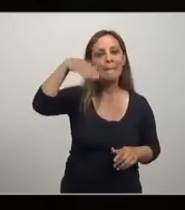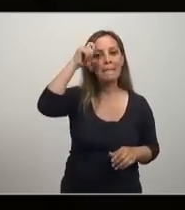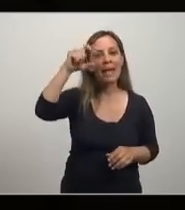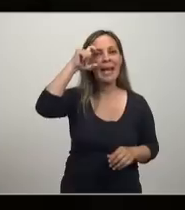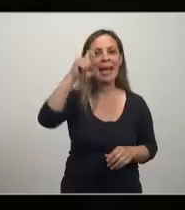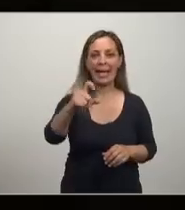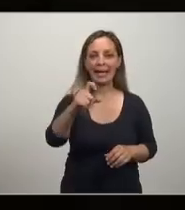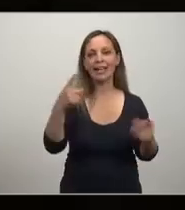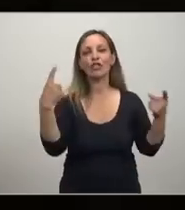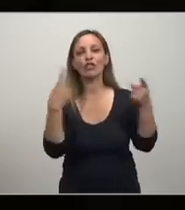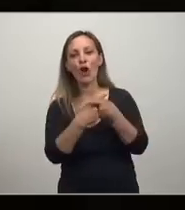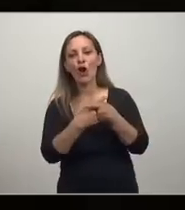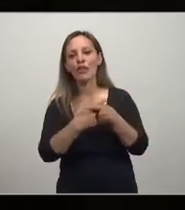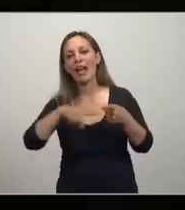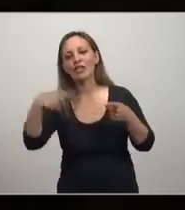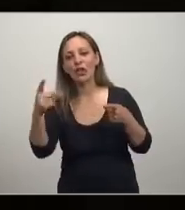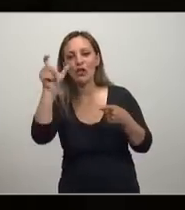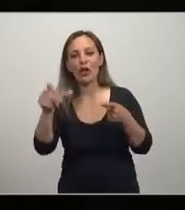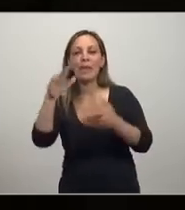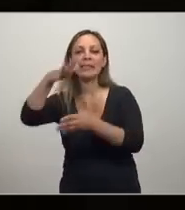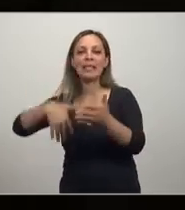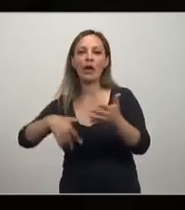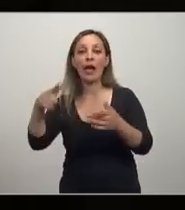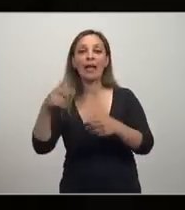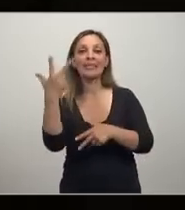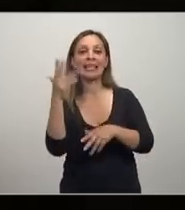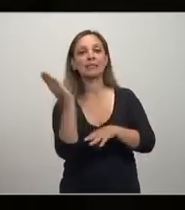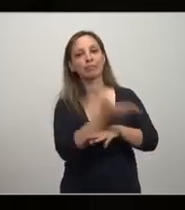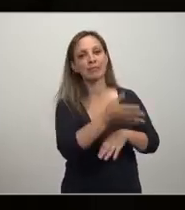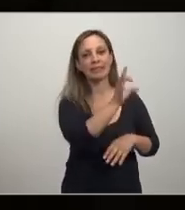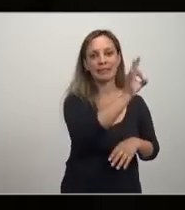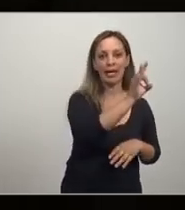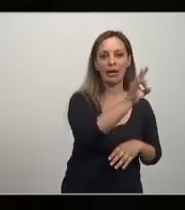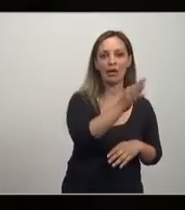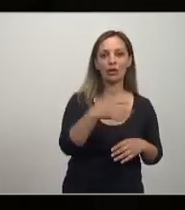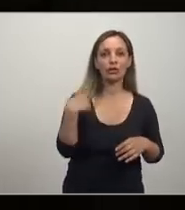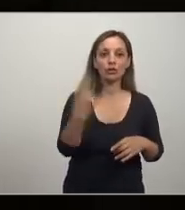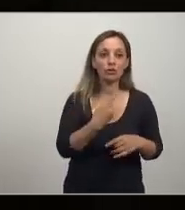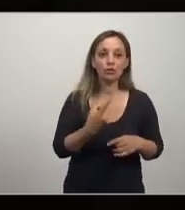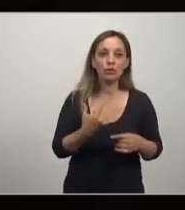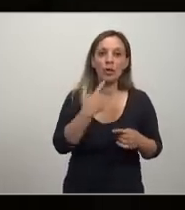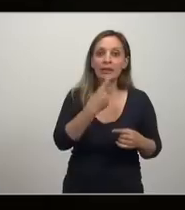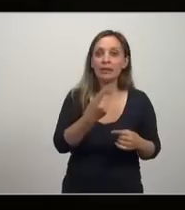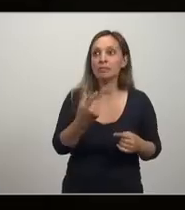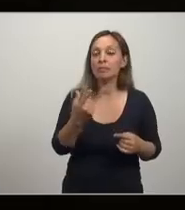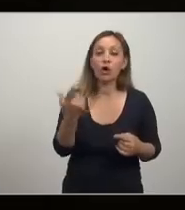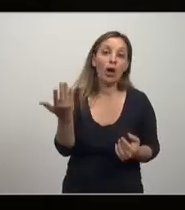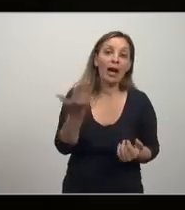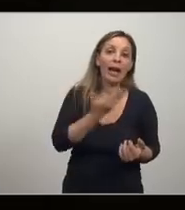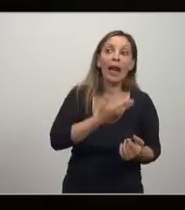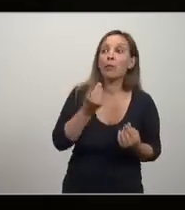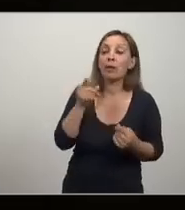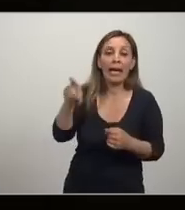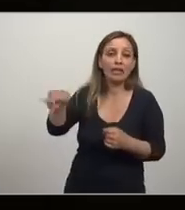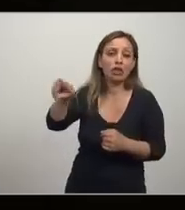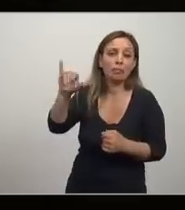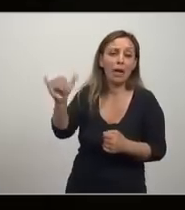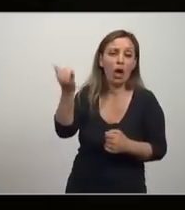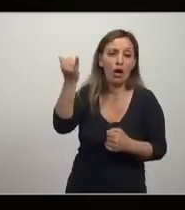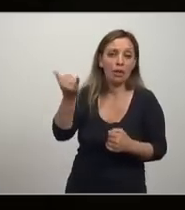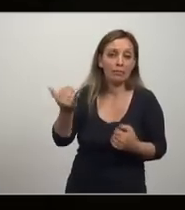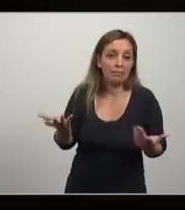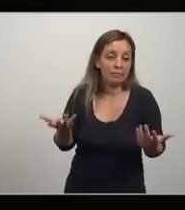si juega MLK contra nuestro archirrival Barcelona y nos mete 3 a 0 o sea la objetividad si yo soy comentarista es decir nos ganaron porque son mejores jugaron mejor